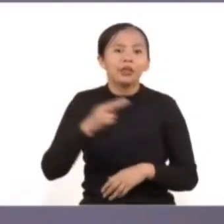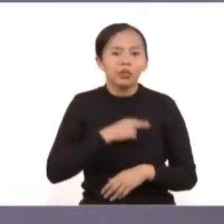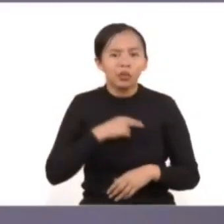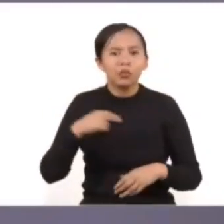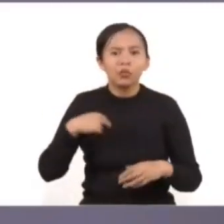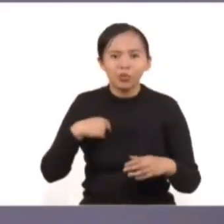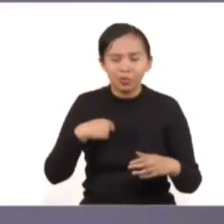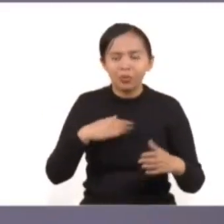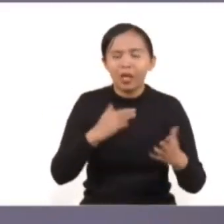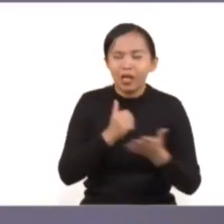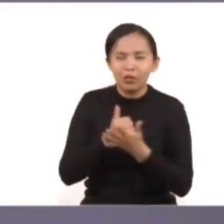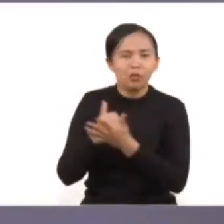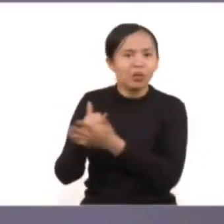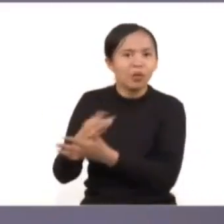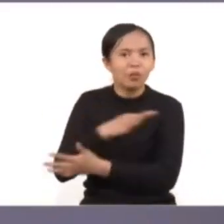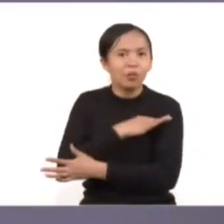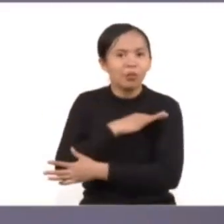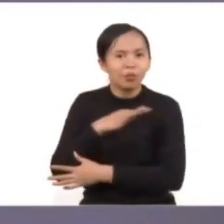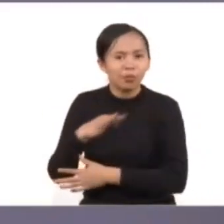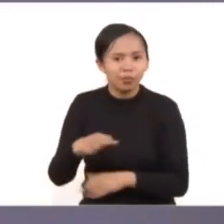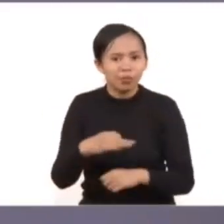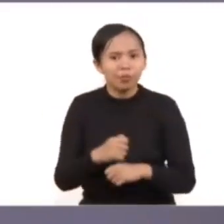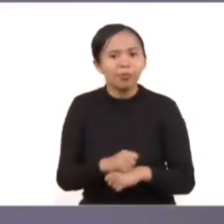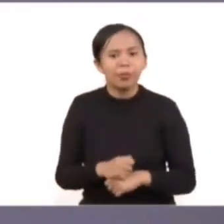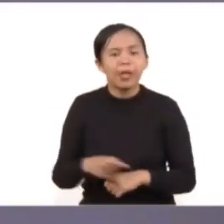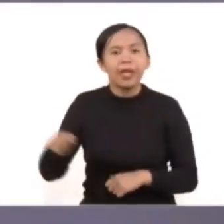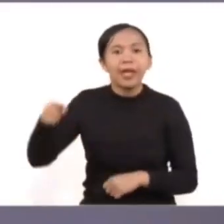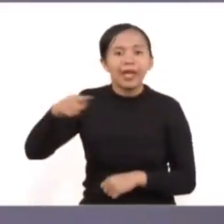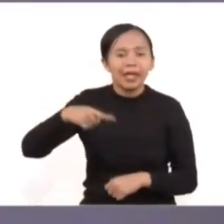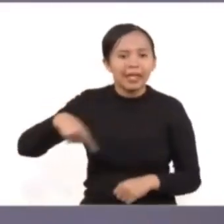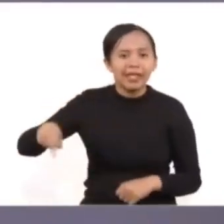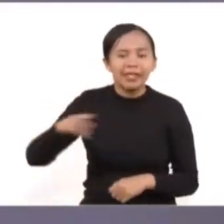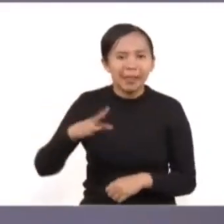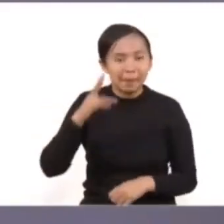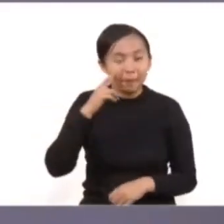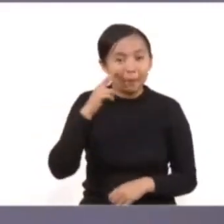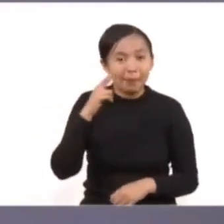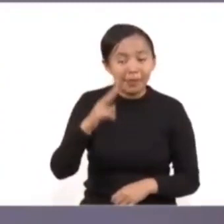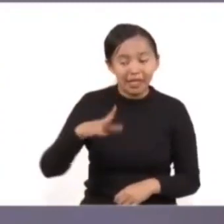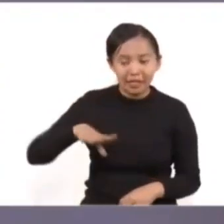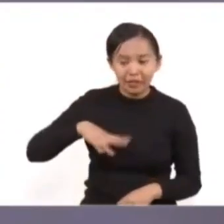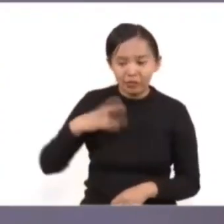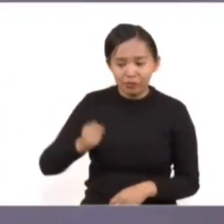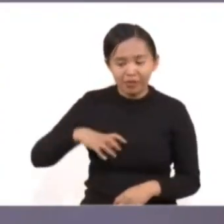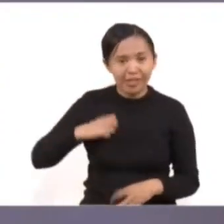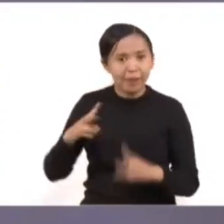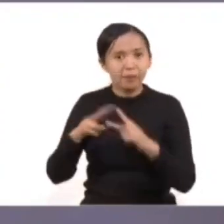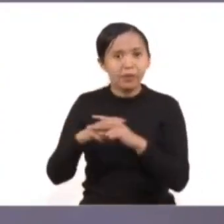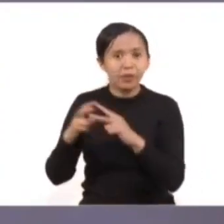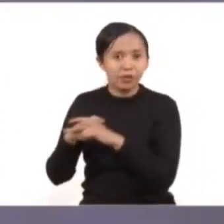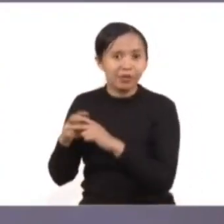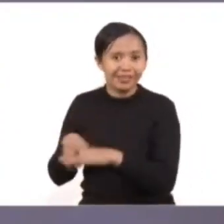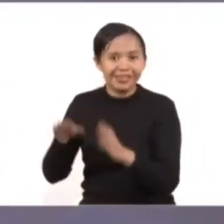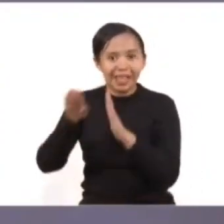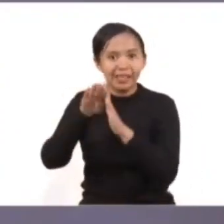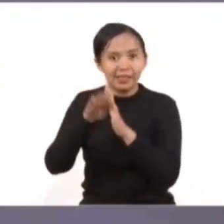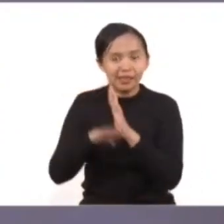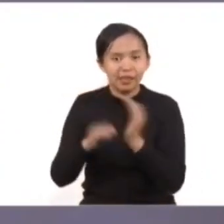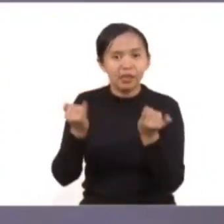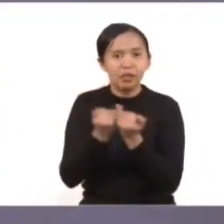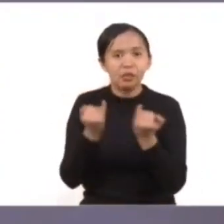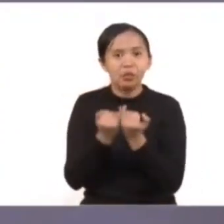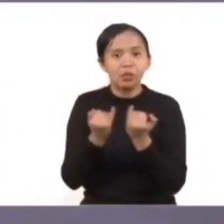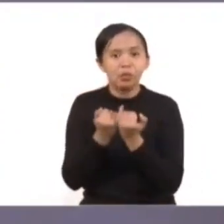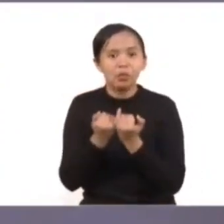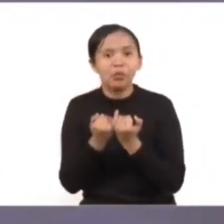que se ha generalizado y el hecho de que se hagan y se muestren estos esfuerzos por disminuir la violencia y por garantizar